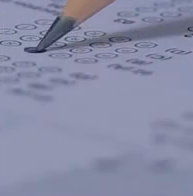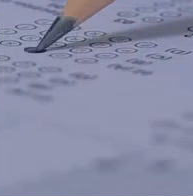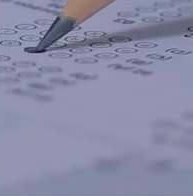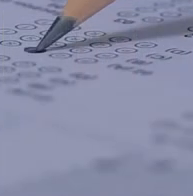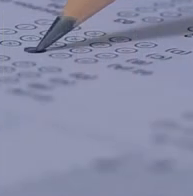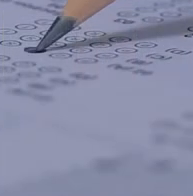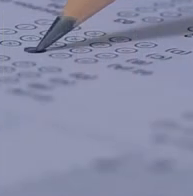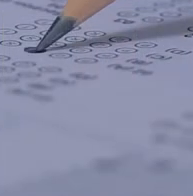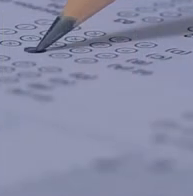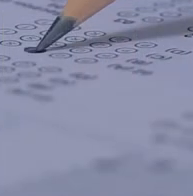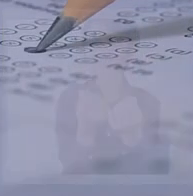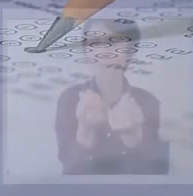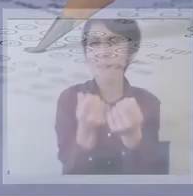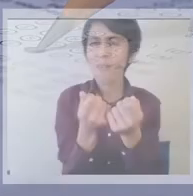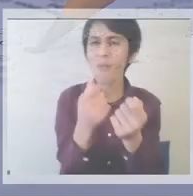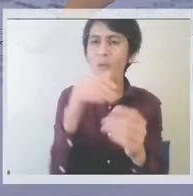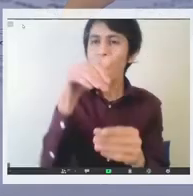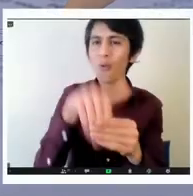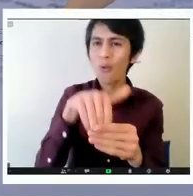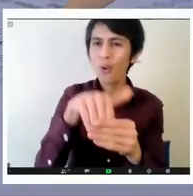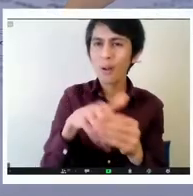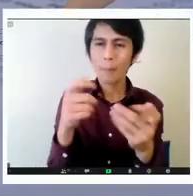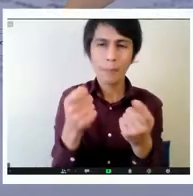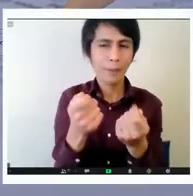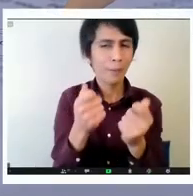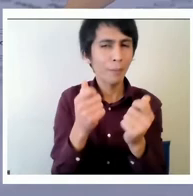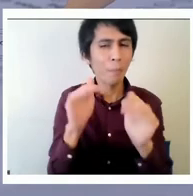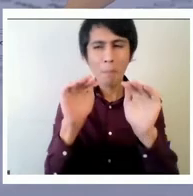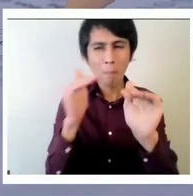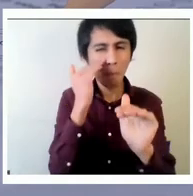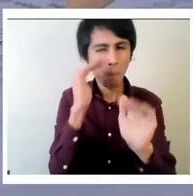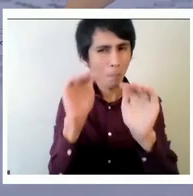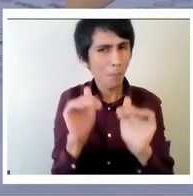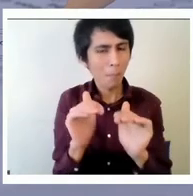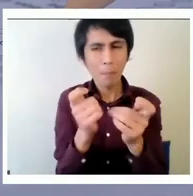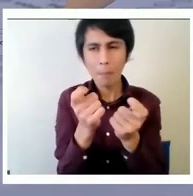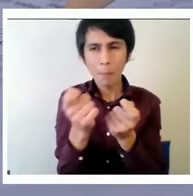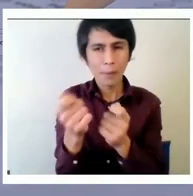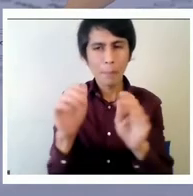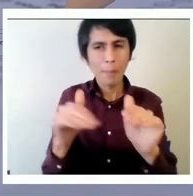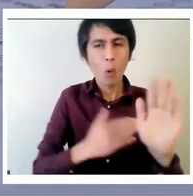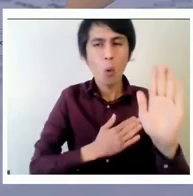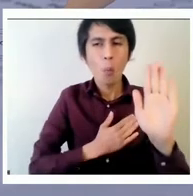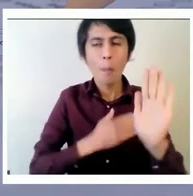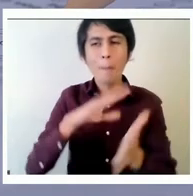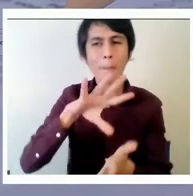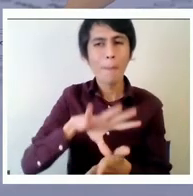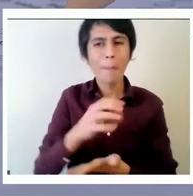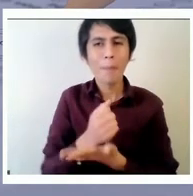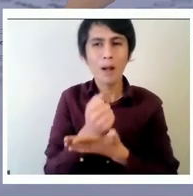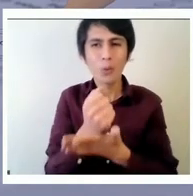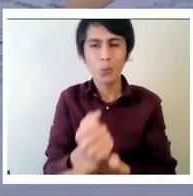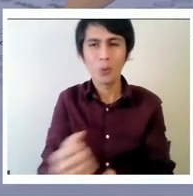las votaciones tiene la misma épica el mismo compromiso del país para ayudar para para hacer lo posible para